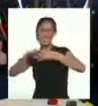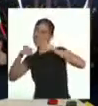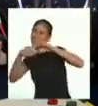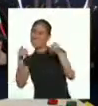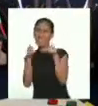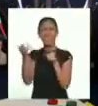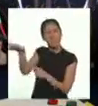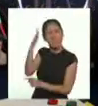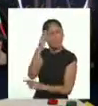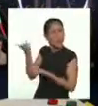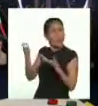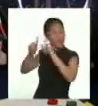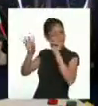qué leyendas conocen! ¡Nos vemos!